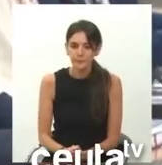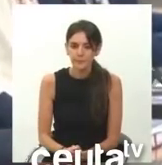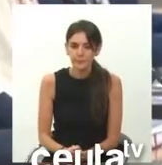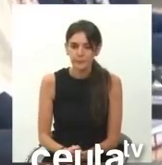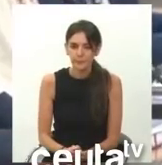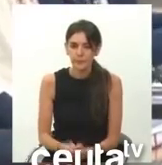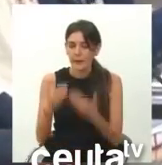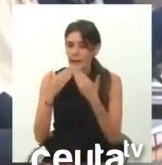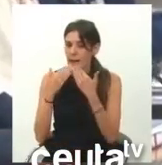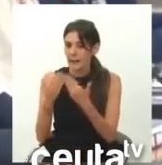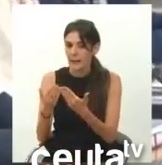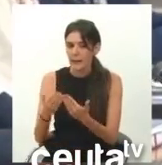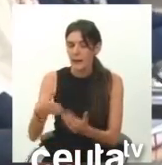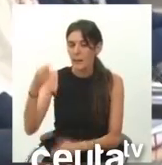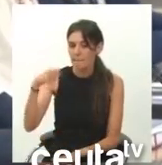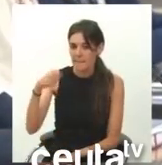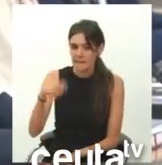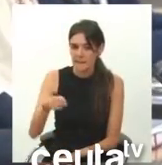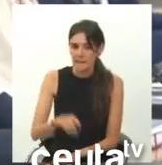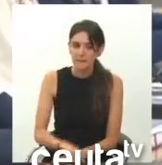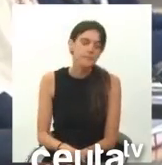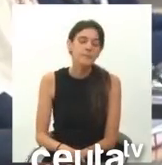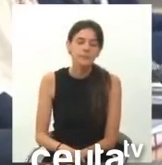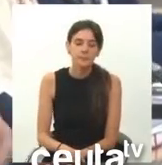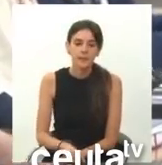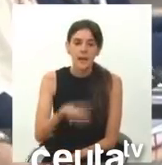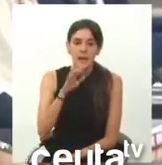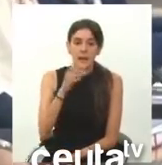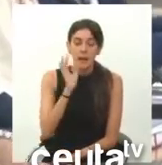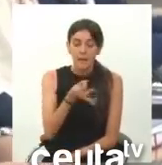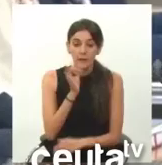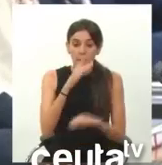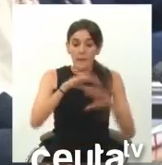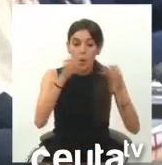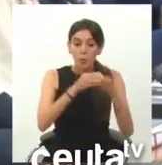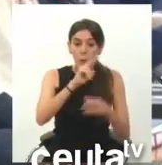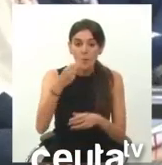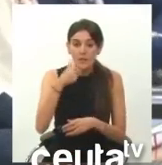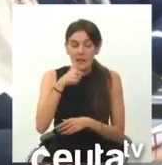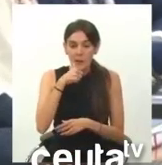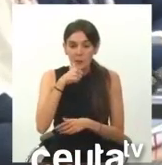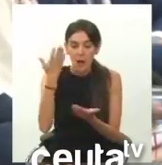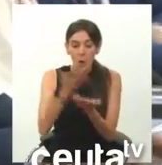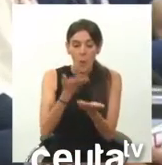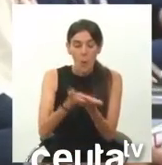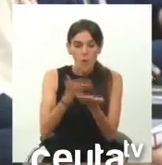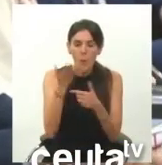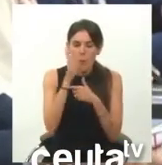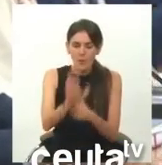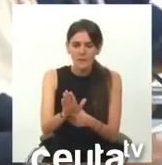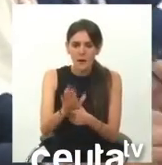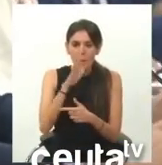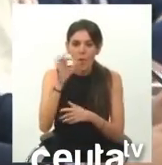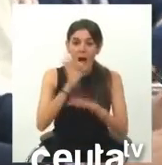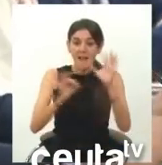Gracias, presidente. Efectivamente, el Grupo Vox Ceuta trae una propuesta para que la